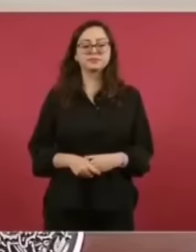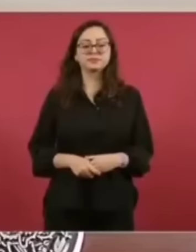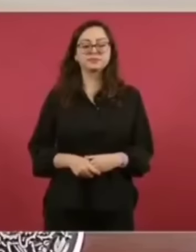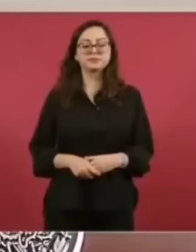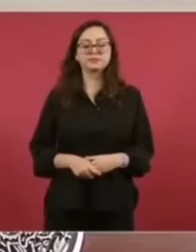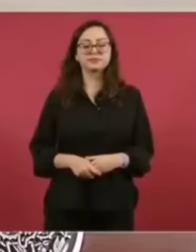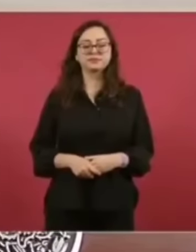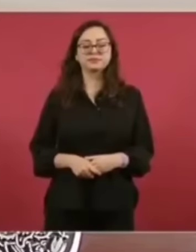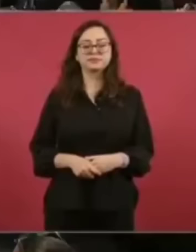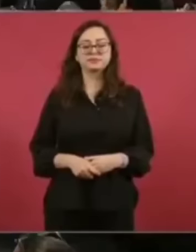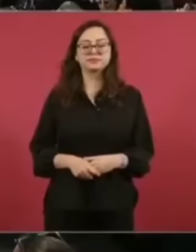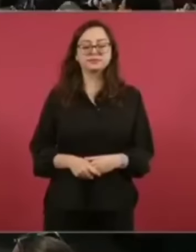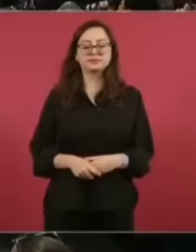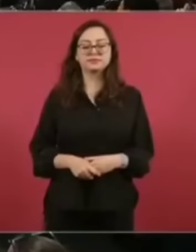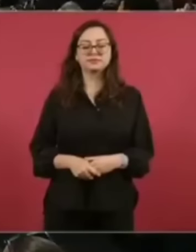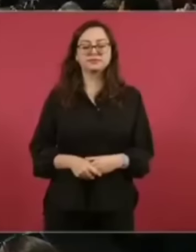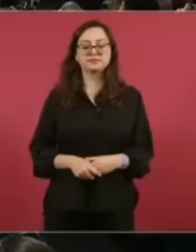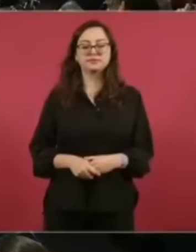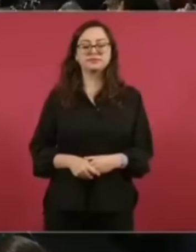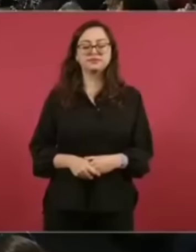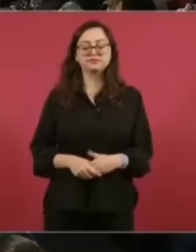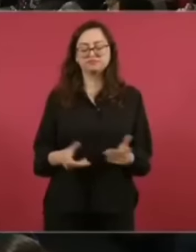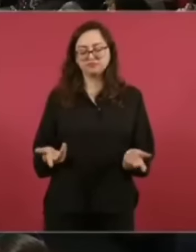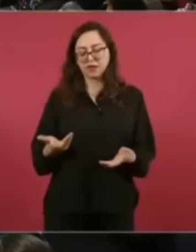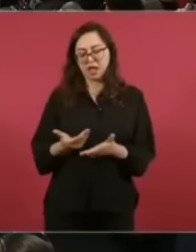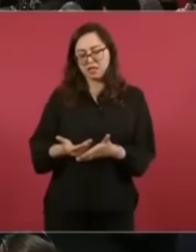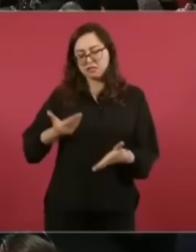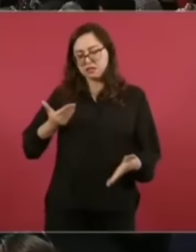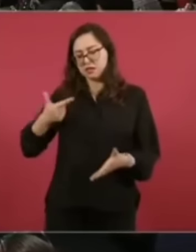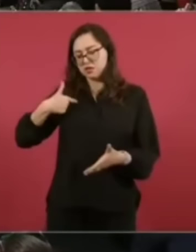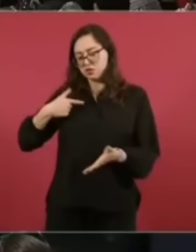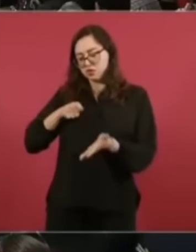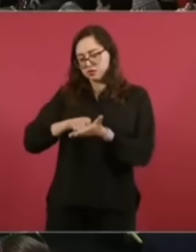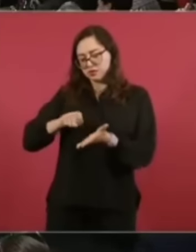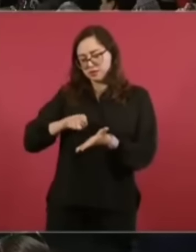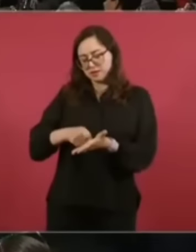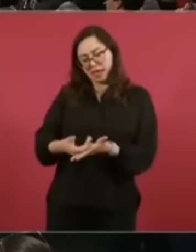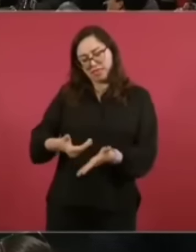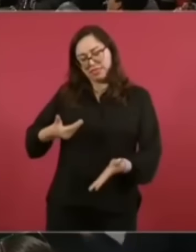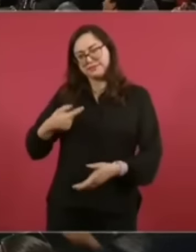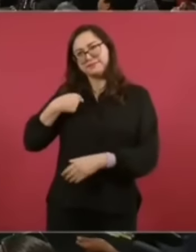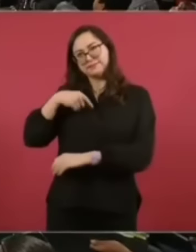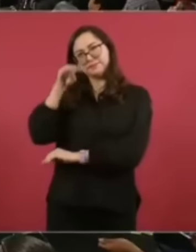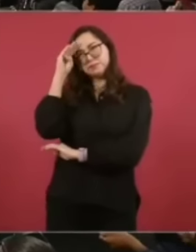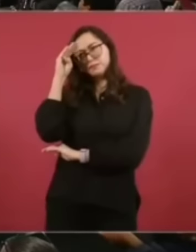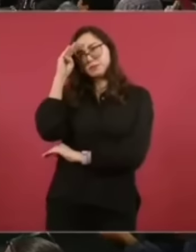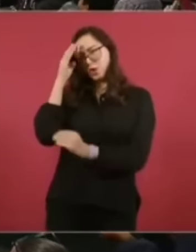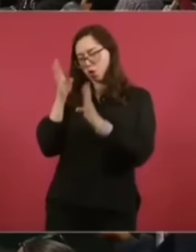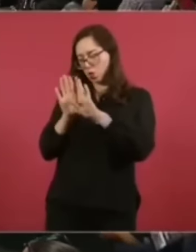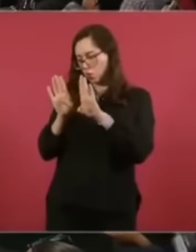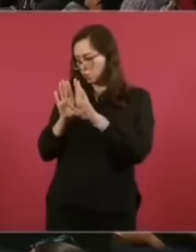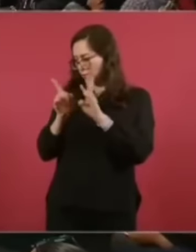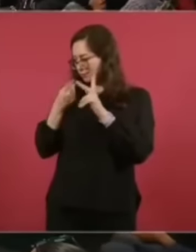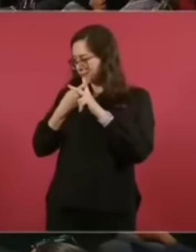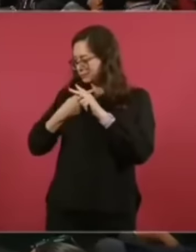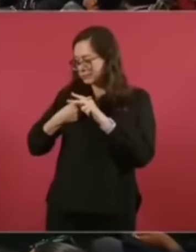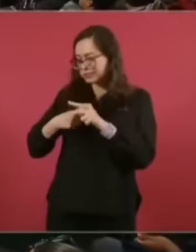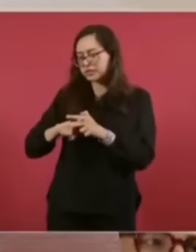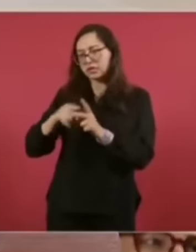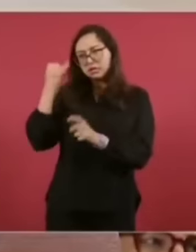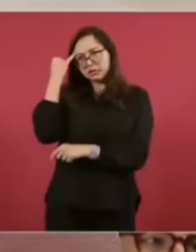el método para articular este libro, inicialmente pensé